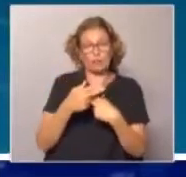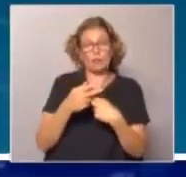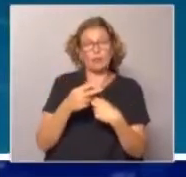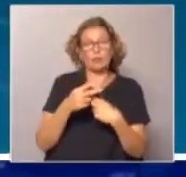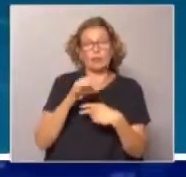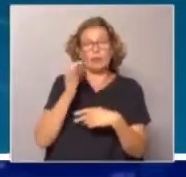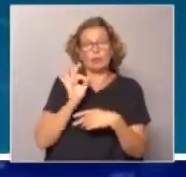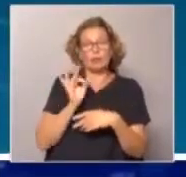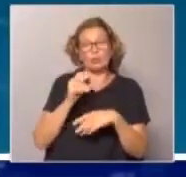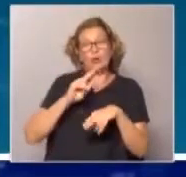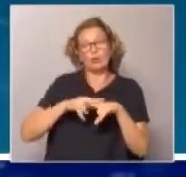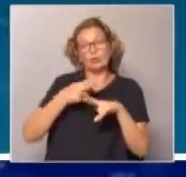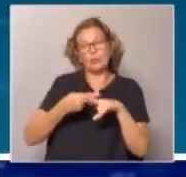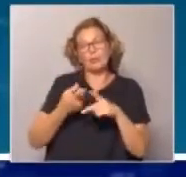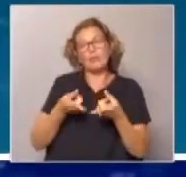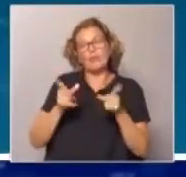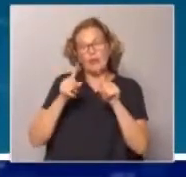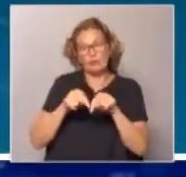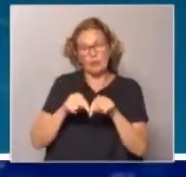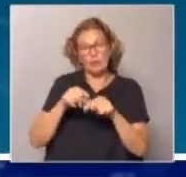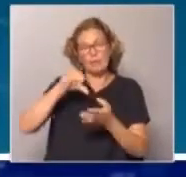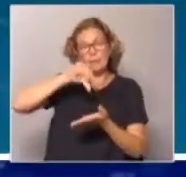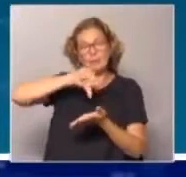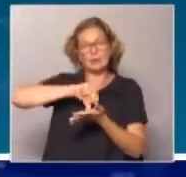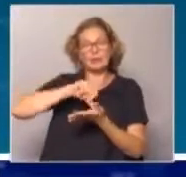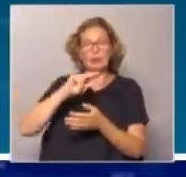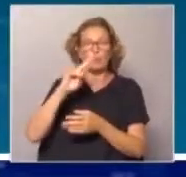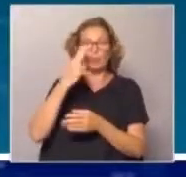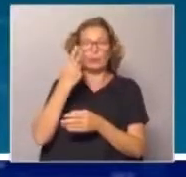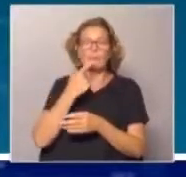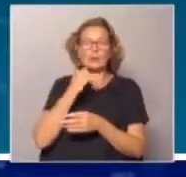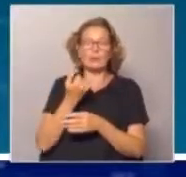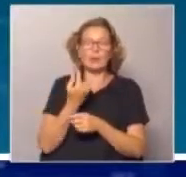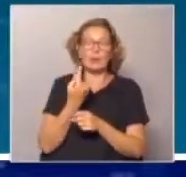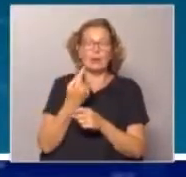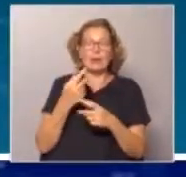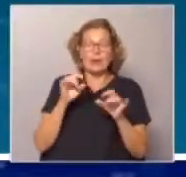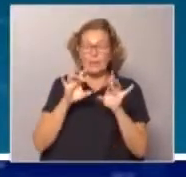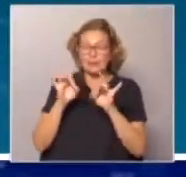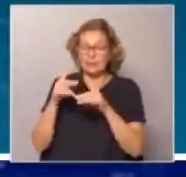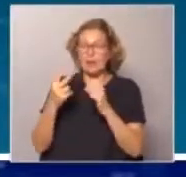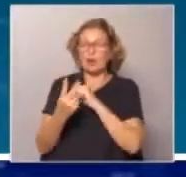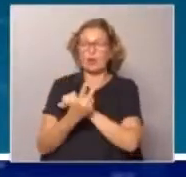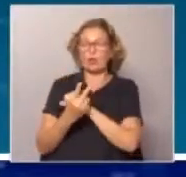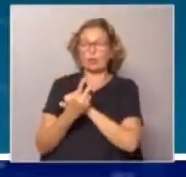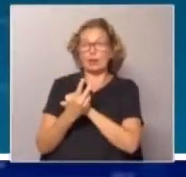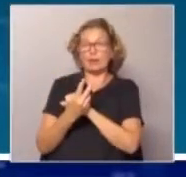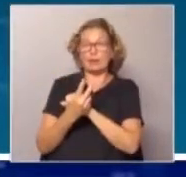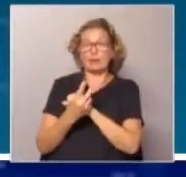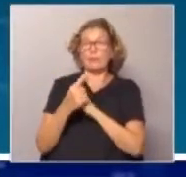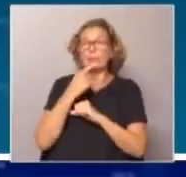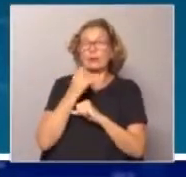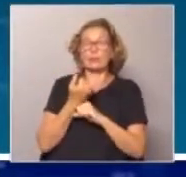desde al menos octubre en la segunda ola. Y en países que, como Uruguay, tenían la pandemia controlada, cuando